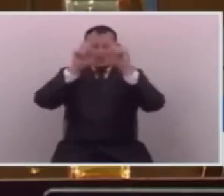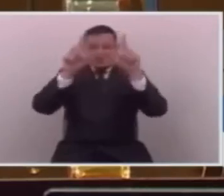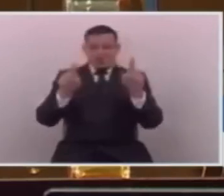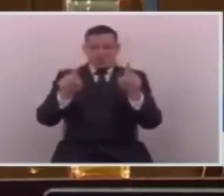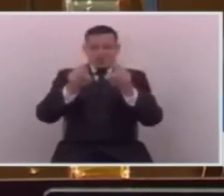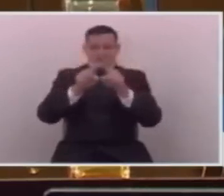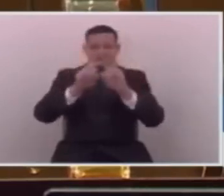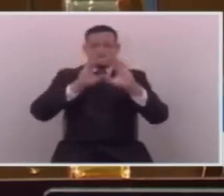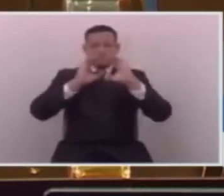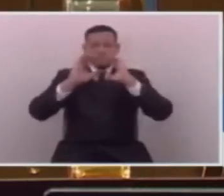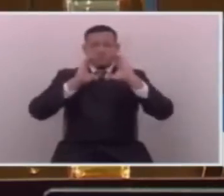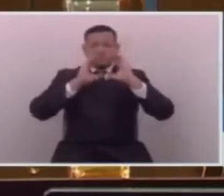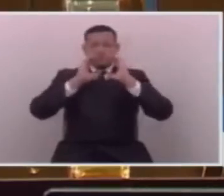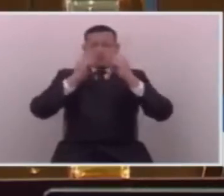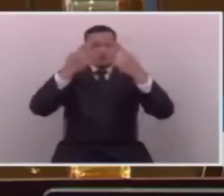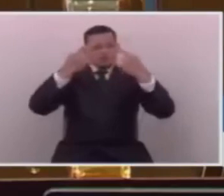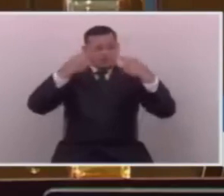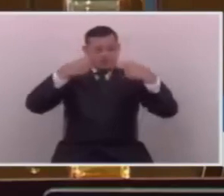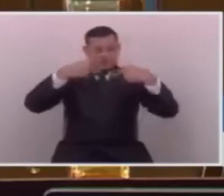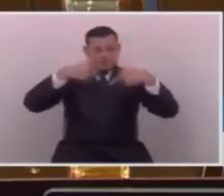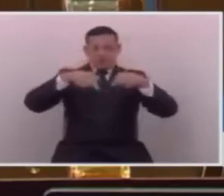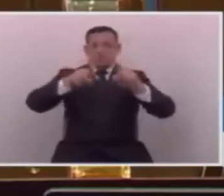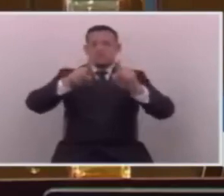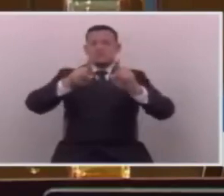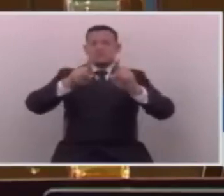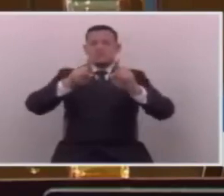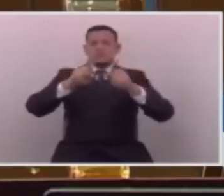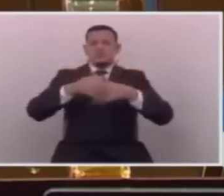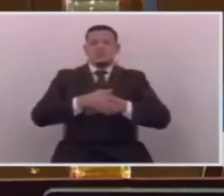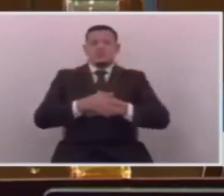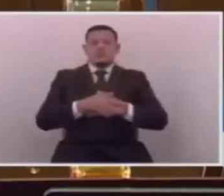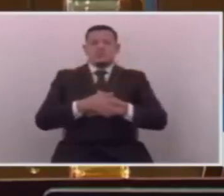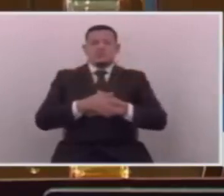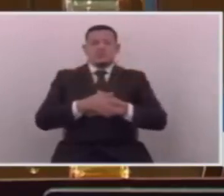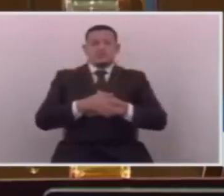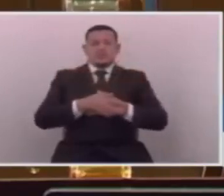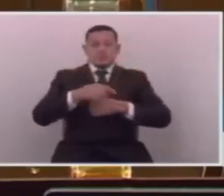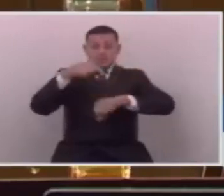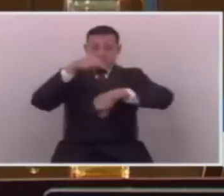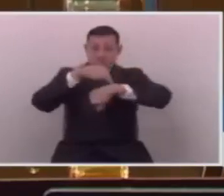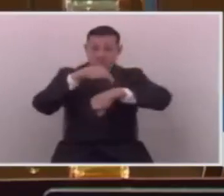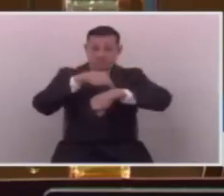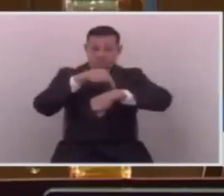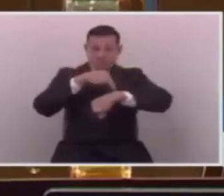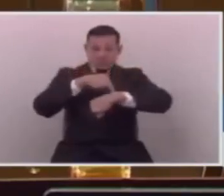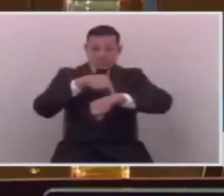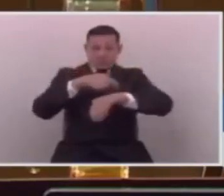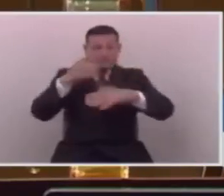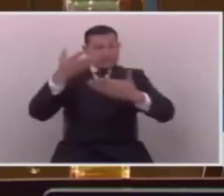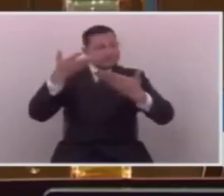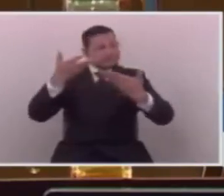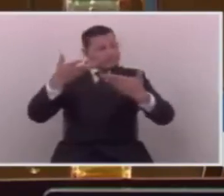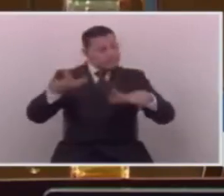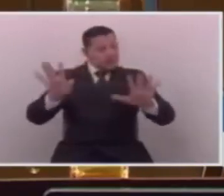de comunicación debe de continuar. Es un momento, es el momento